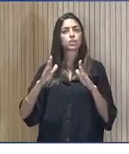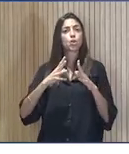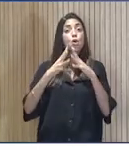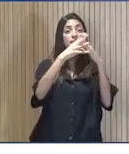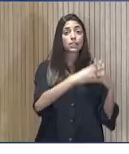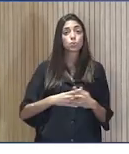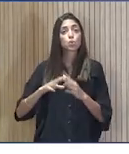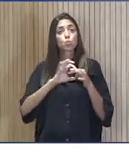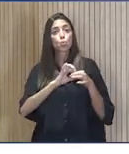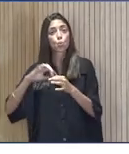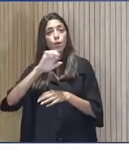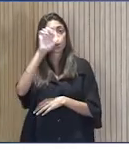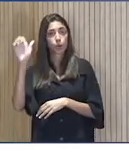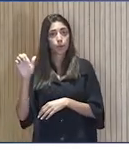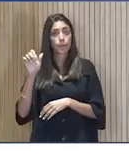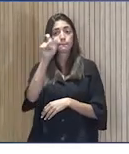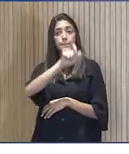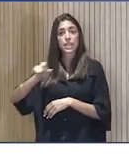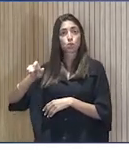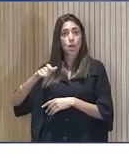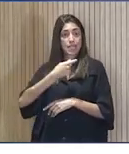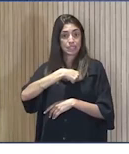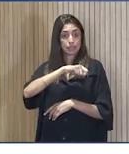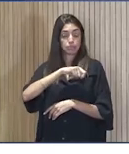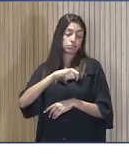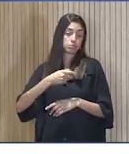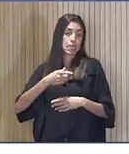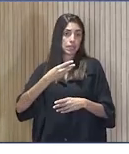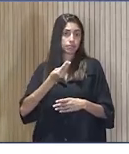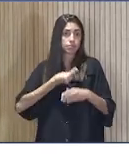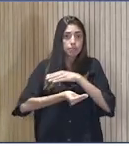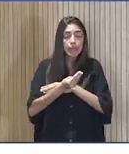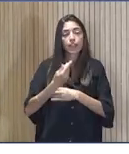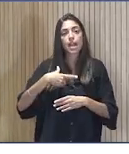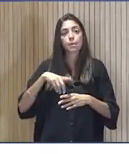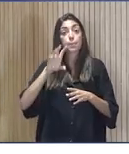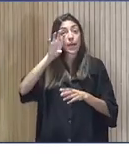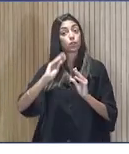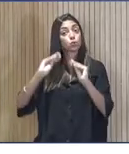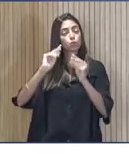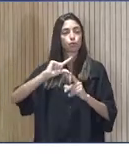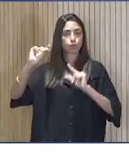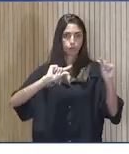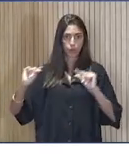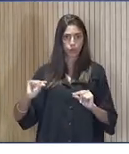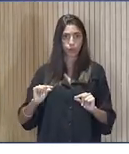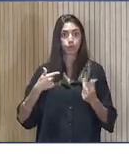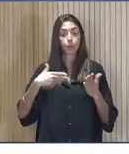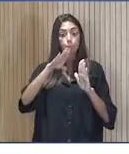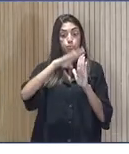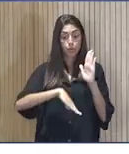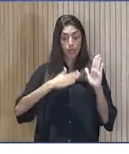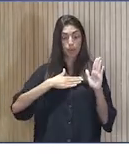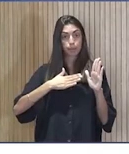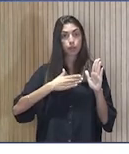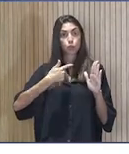Europea dicen que sus nacionales salgan del país. Bueno, lo que tenemos los de mi programa, cuando dijeron que salieran del país, pues nos